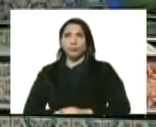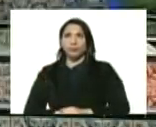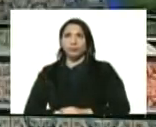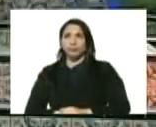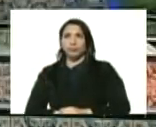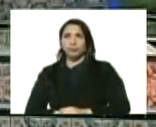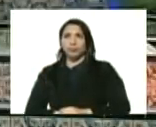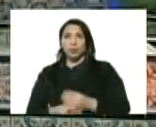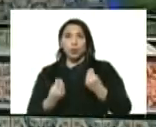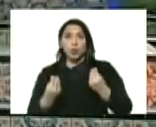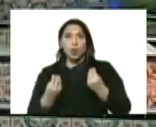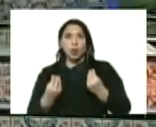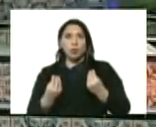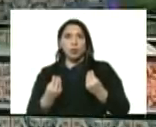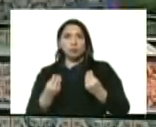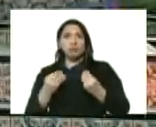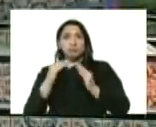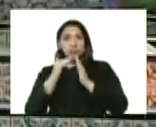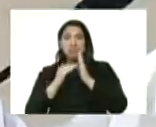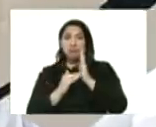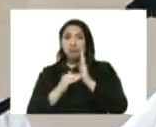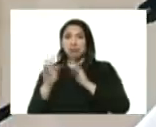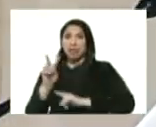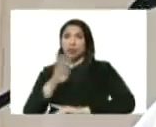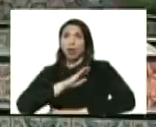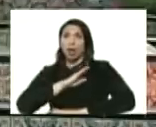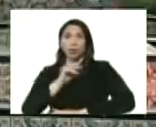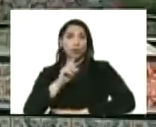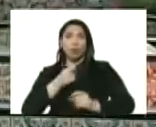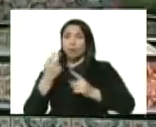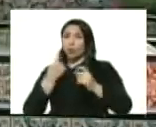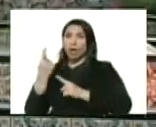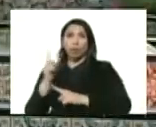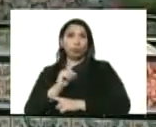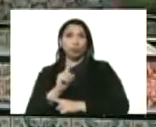como rinde este producto es venezolano no es importado